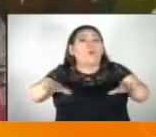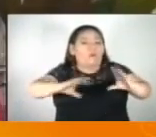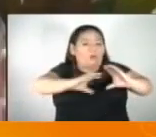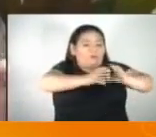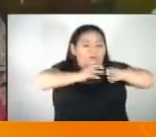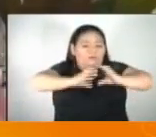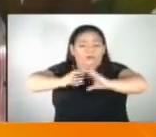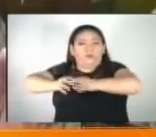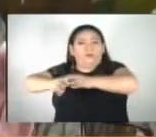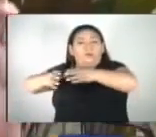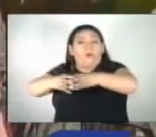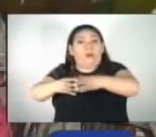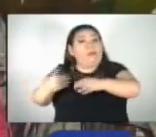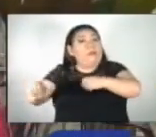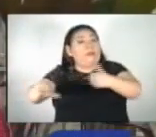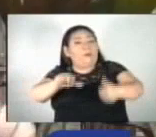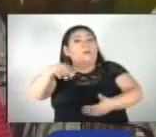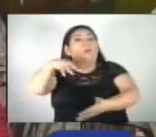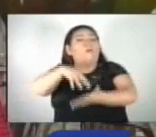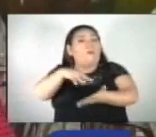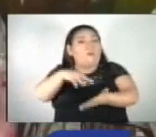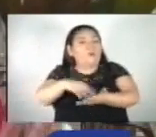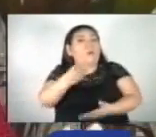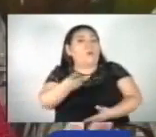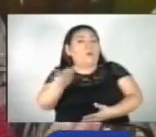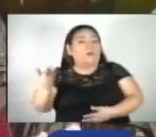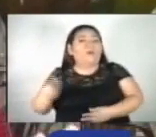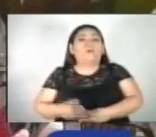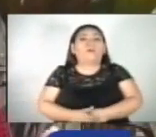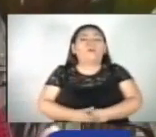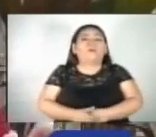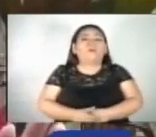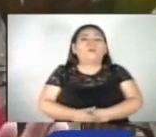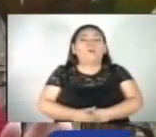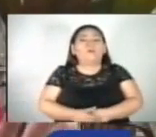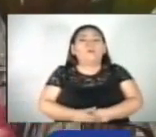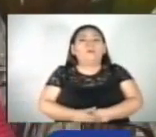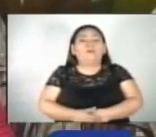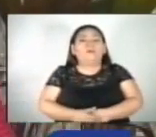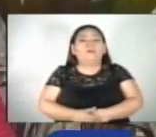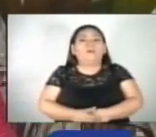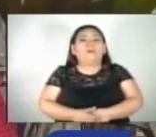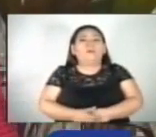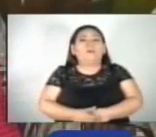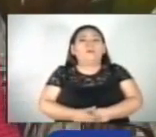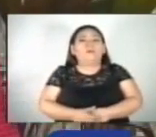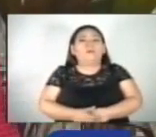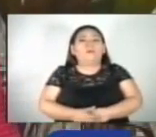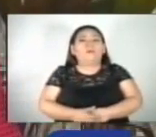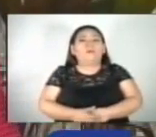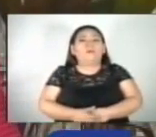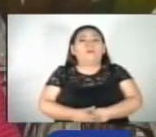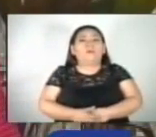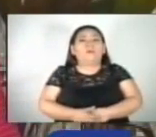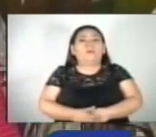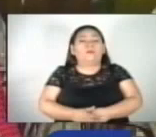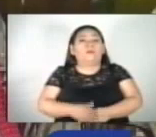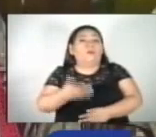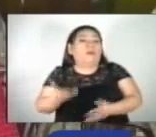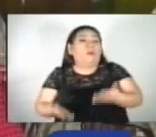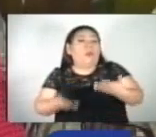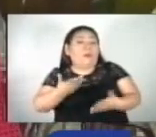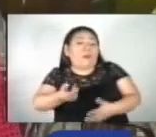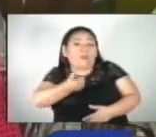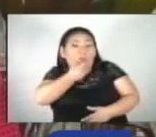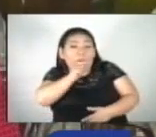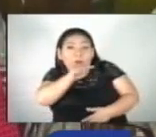acuerdo a ese criterio de población esos nuevos municipios? Habría que revisarlo, porque probablemente la información no sea del